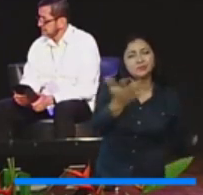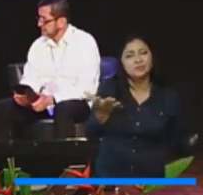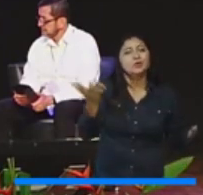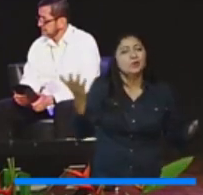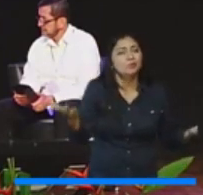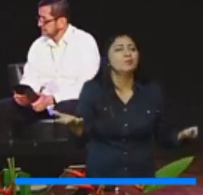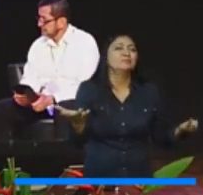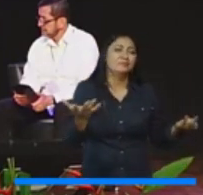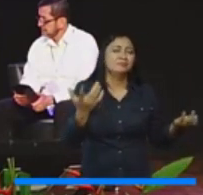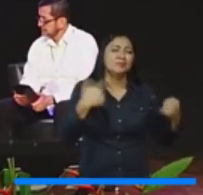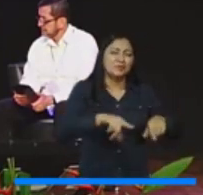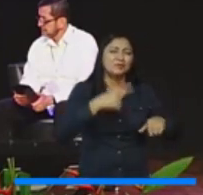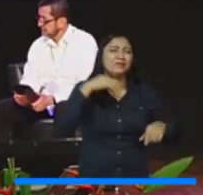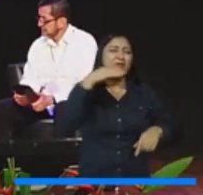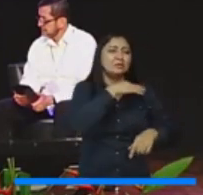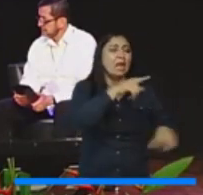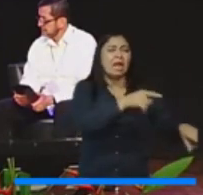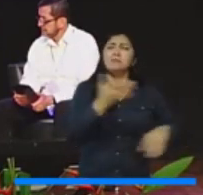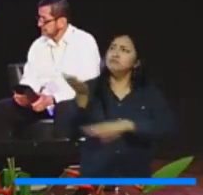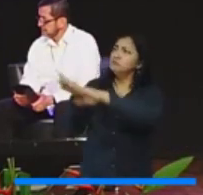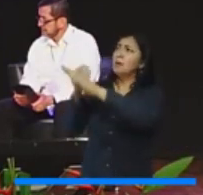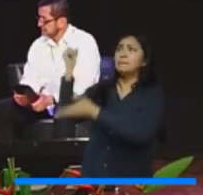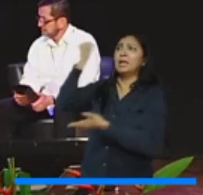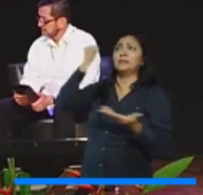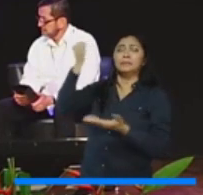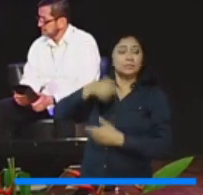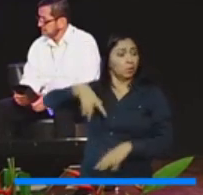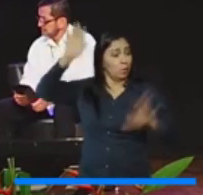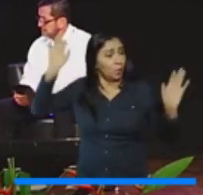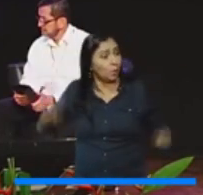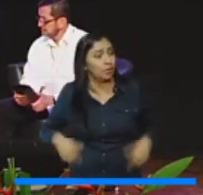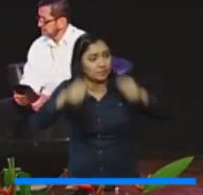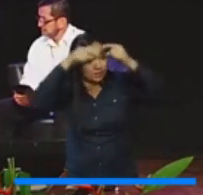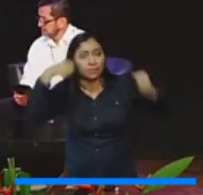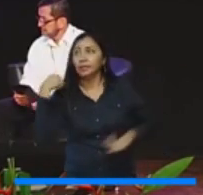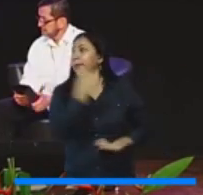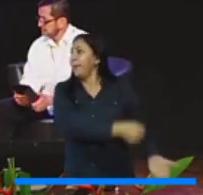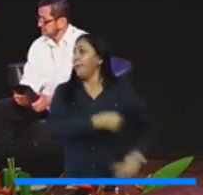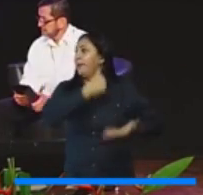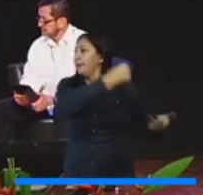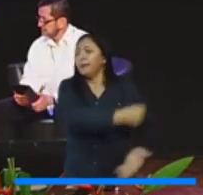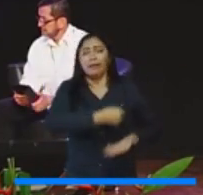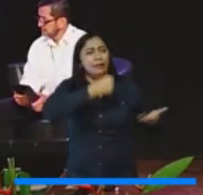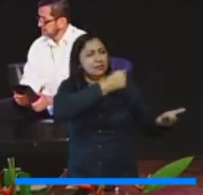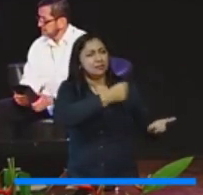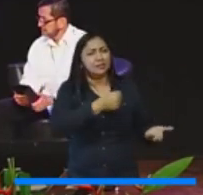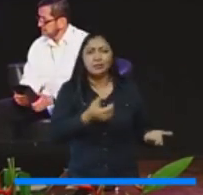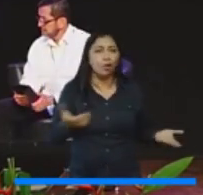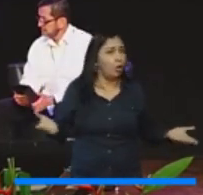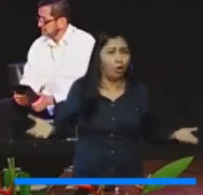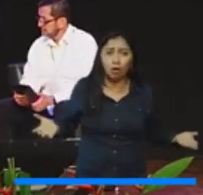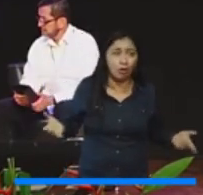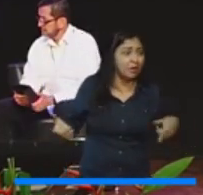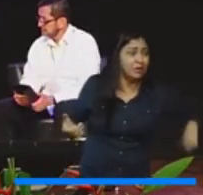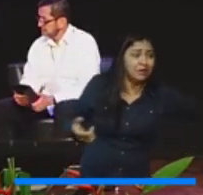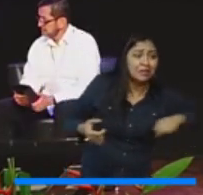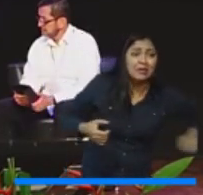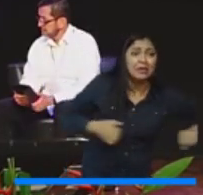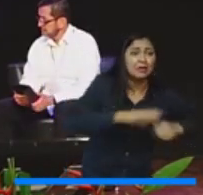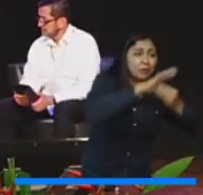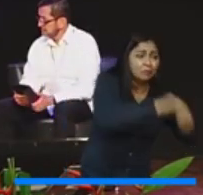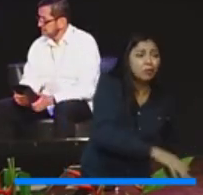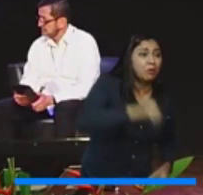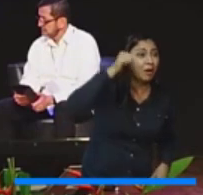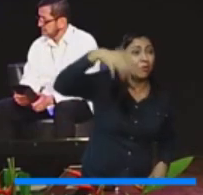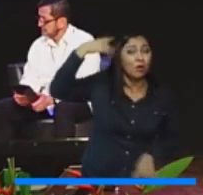porque eso se desconecta con lo que hacen las universidades públicas y todas las universidades que prestamos el servicio educativo. Esfuerzos inmensos en las regiones.